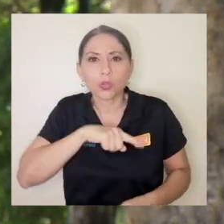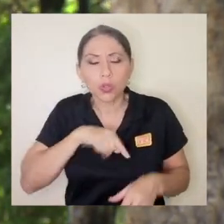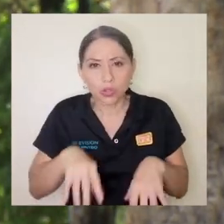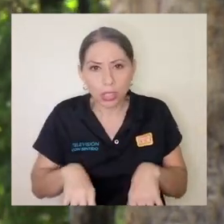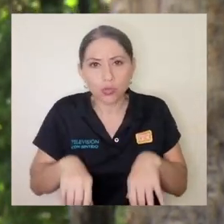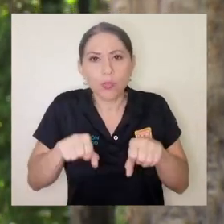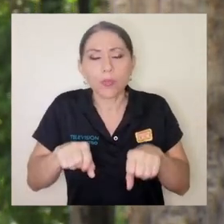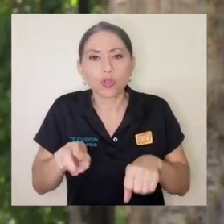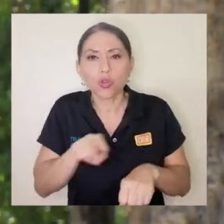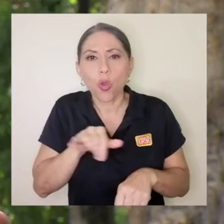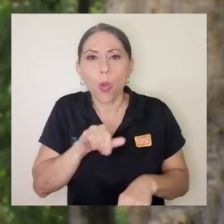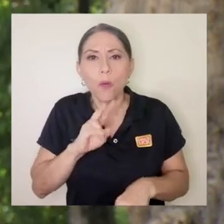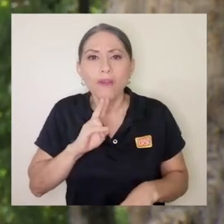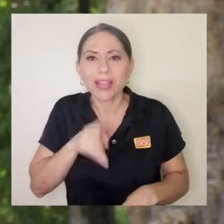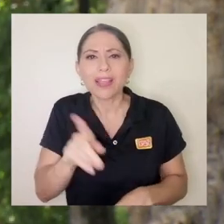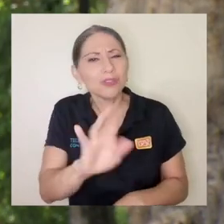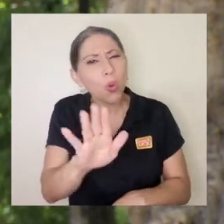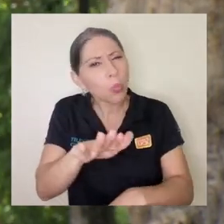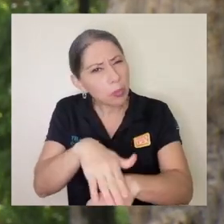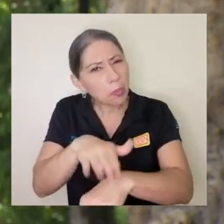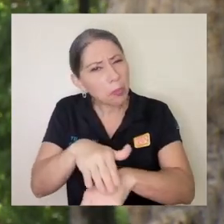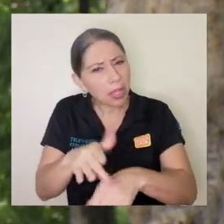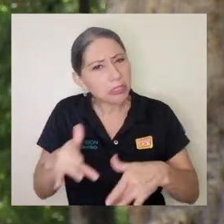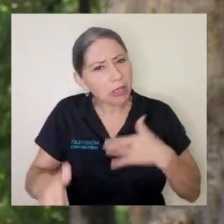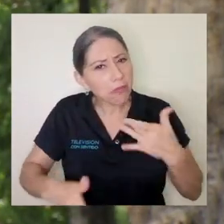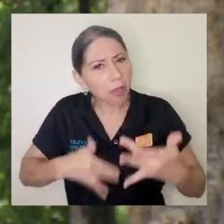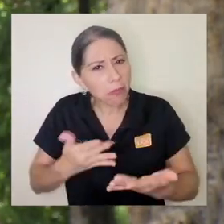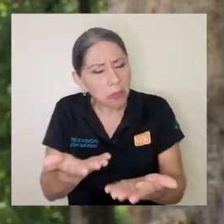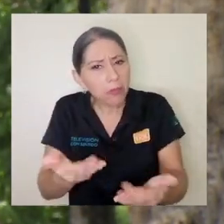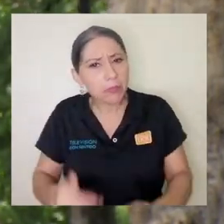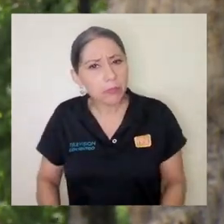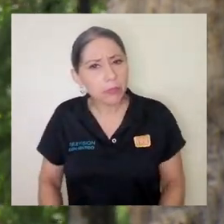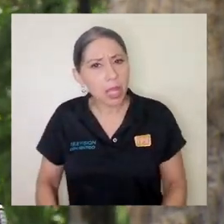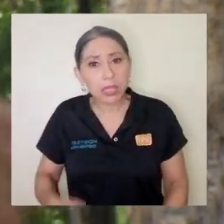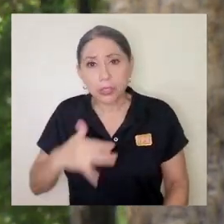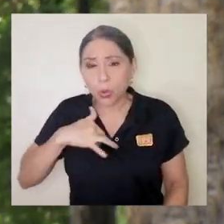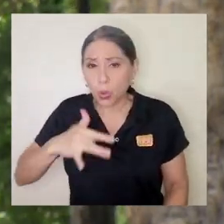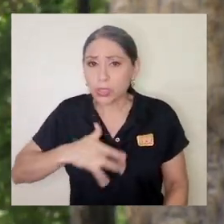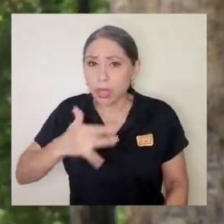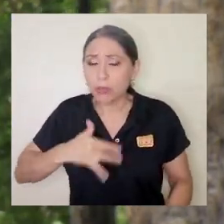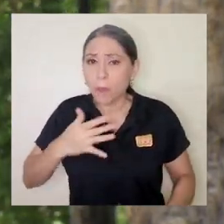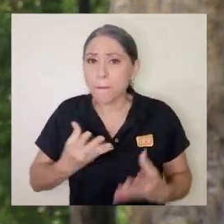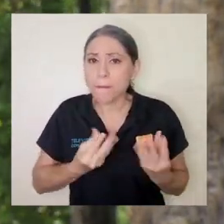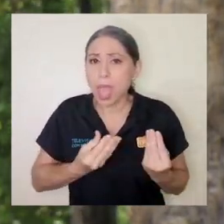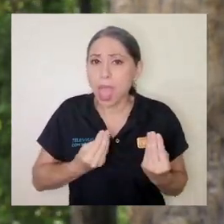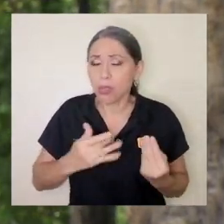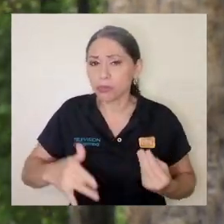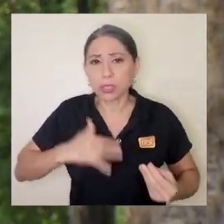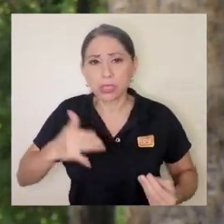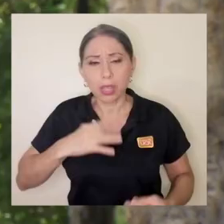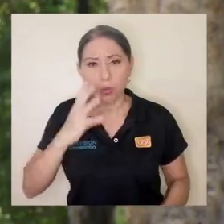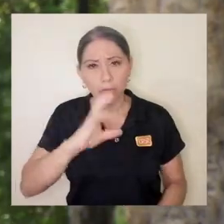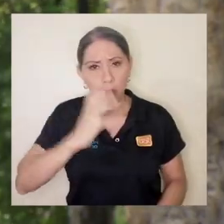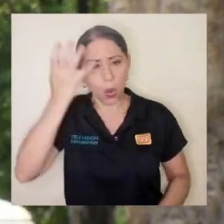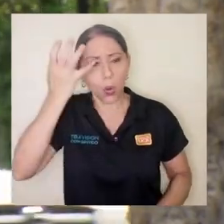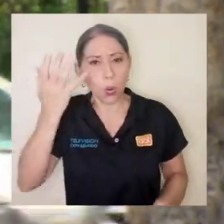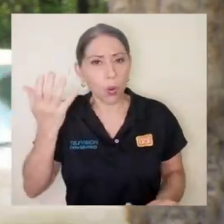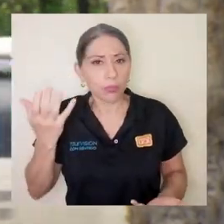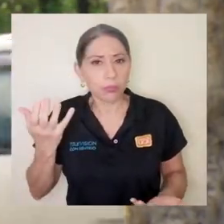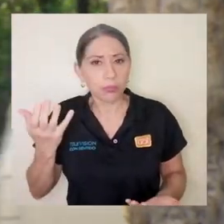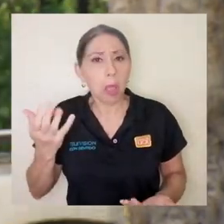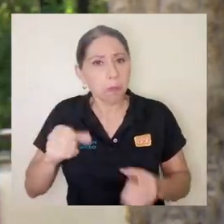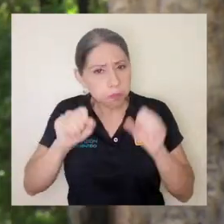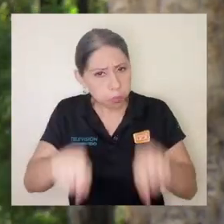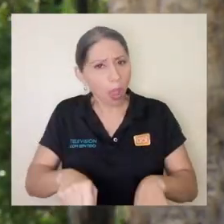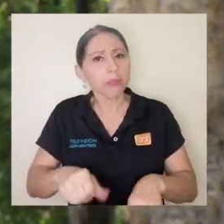como verdades no date la oportunidad de sentir y si estoy sintiendo miedo y si estoy sintiendo enojo pues